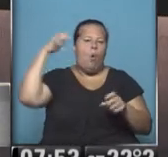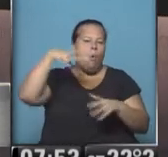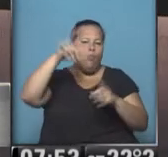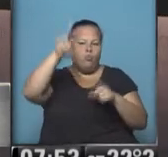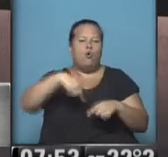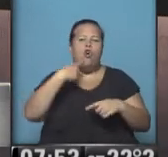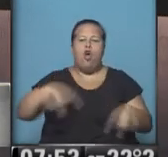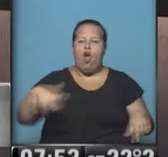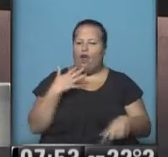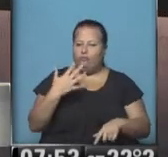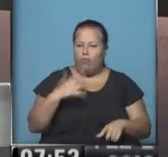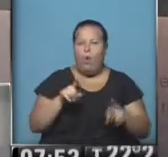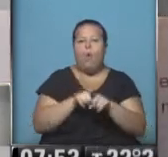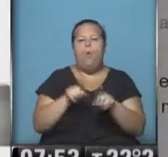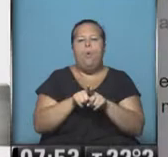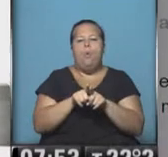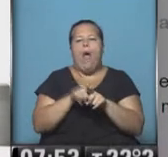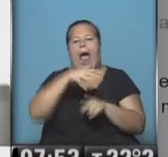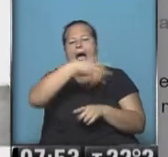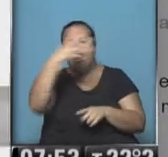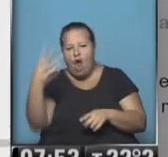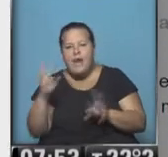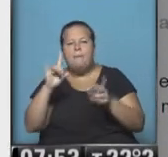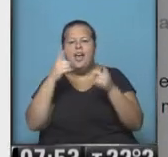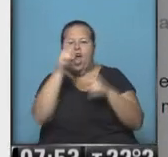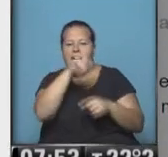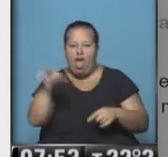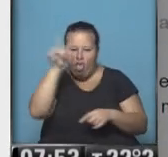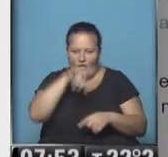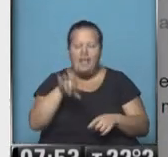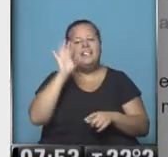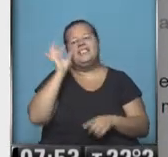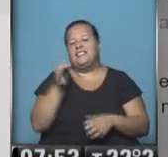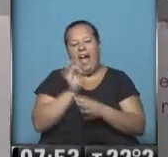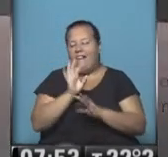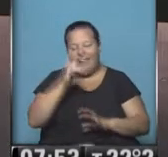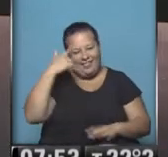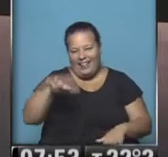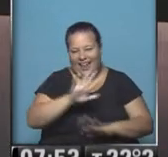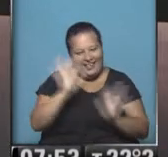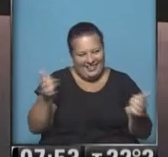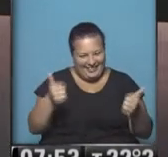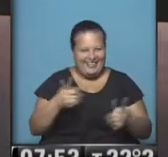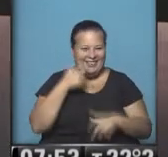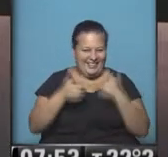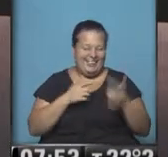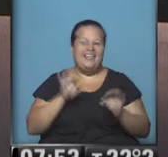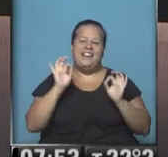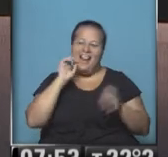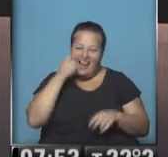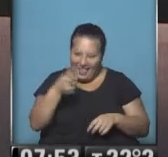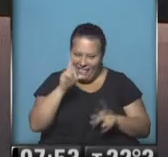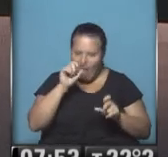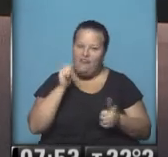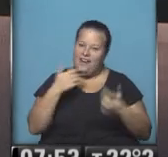colores tan extra, como un arcoiris, pero en forma circular. El que sabe, sabe, David. Muy linda foto.